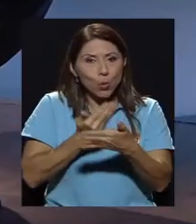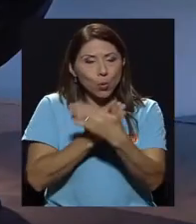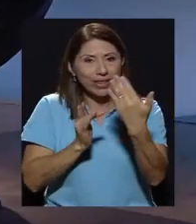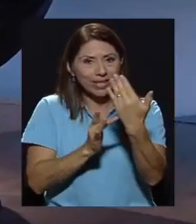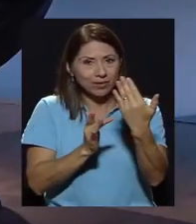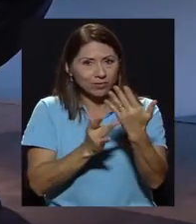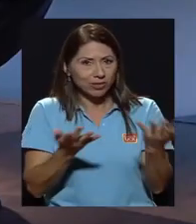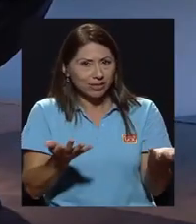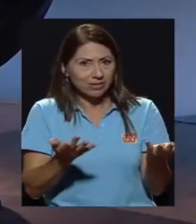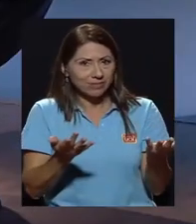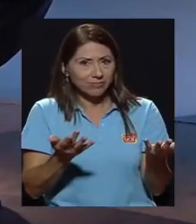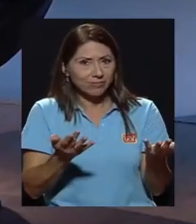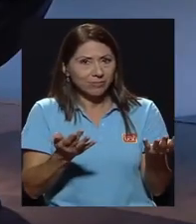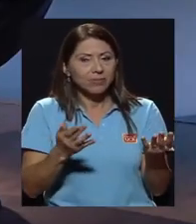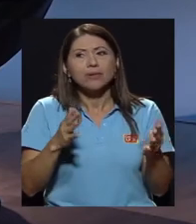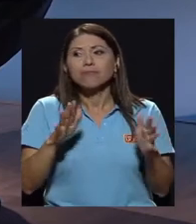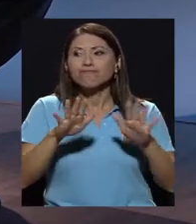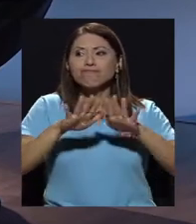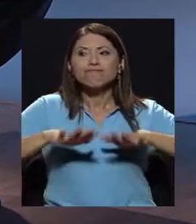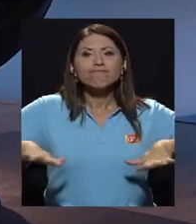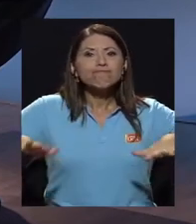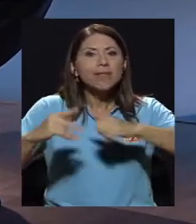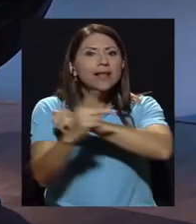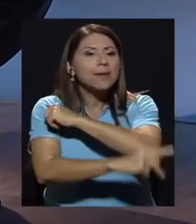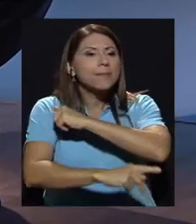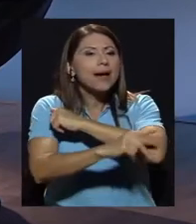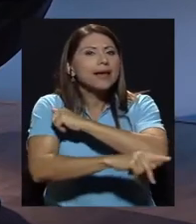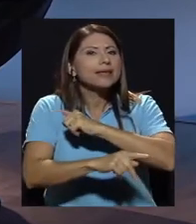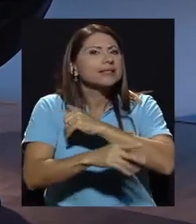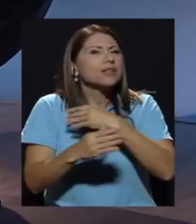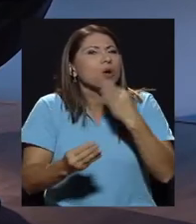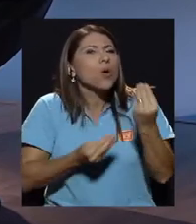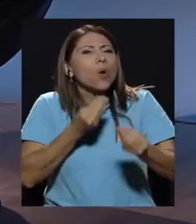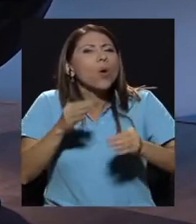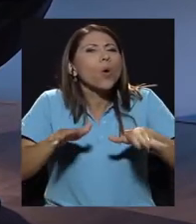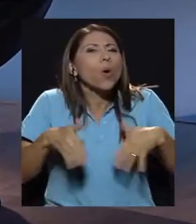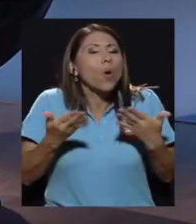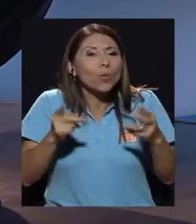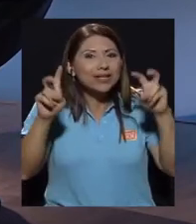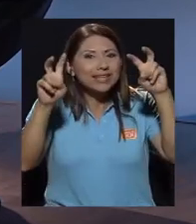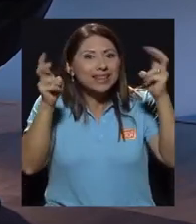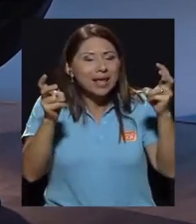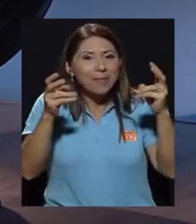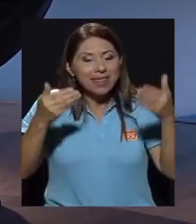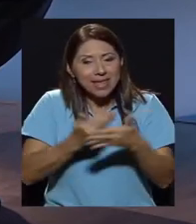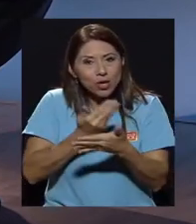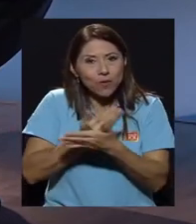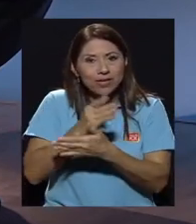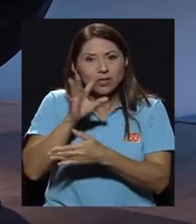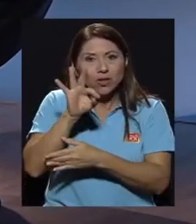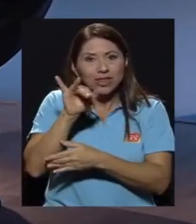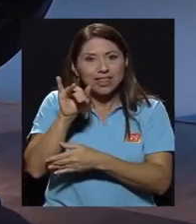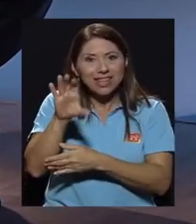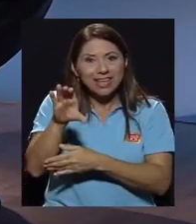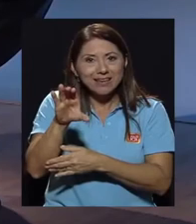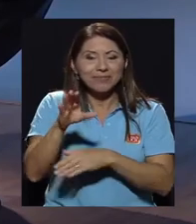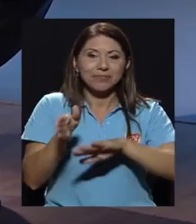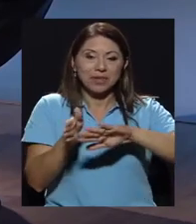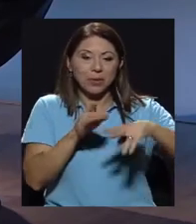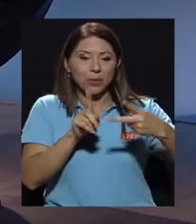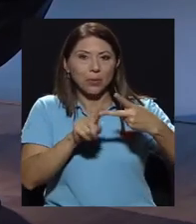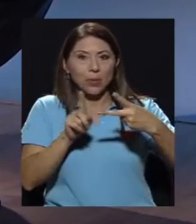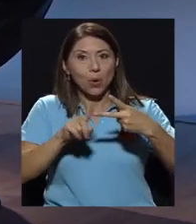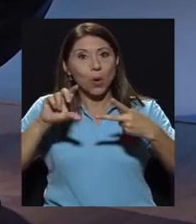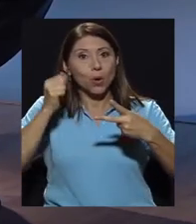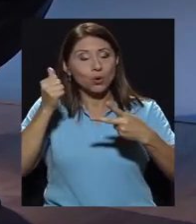tecnologías, ¿verdad?, cómo el país va, está en este tema de innovación tecnológica, innovación TIC, y el otro, nos entraremos a un sector